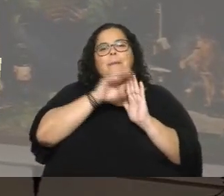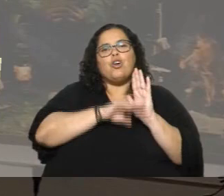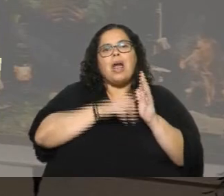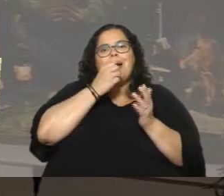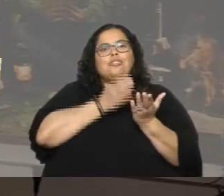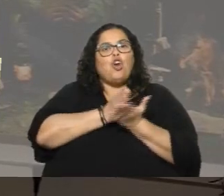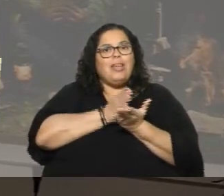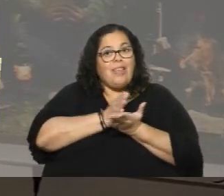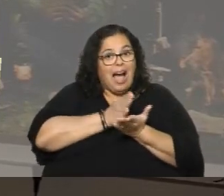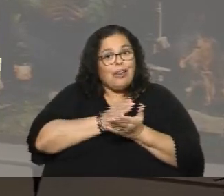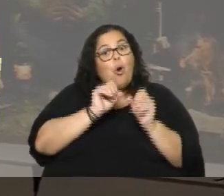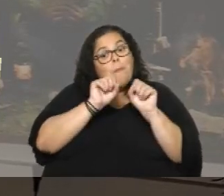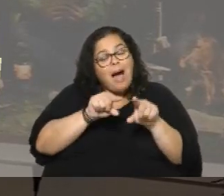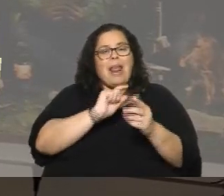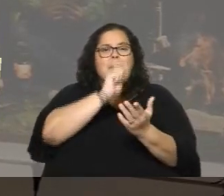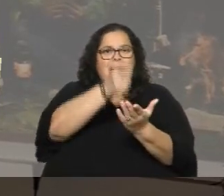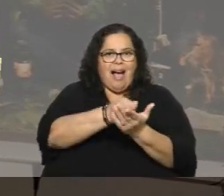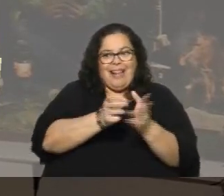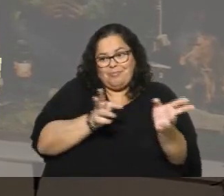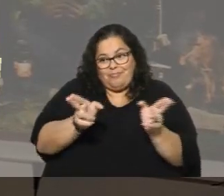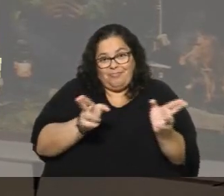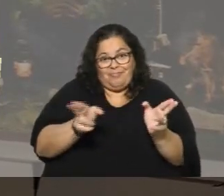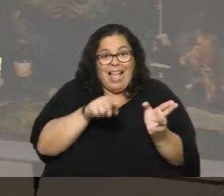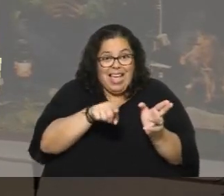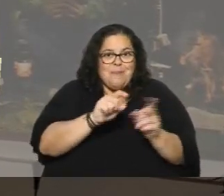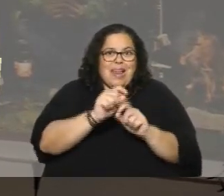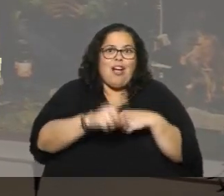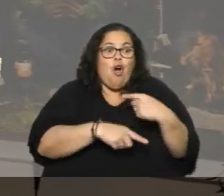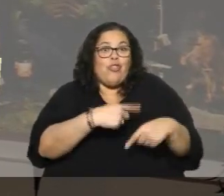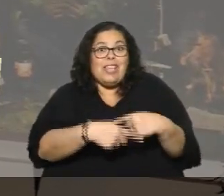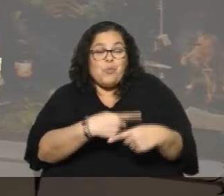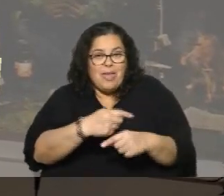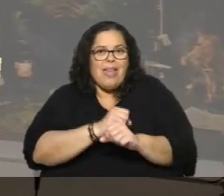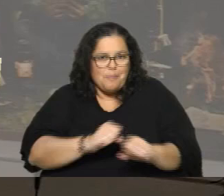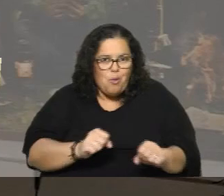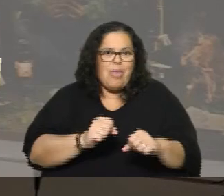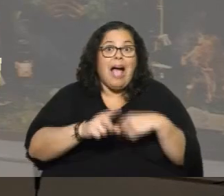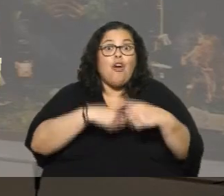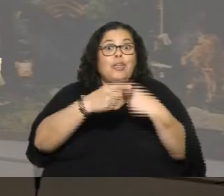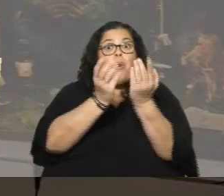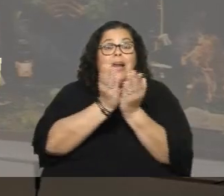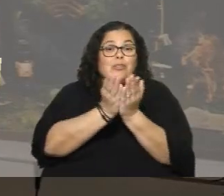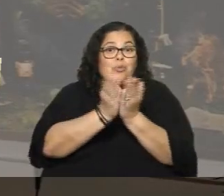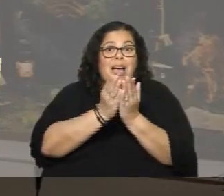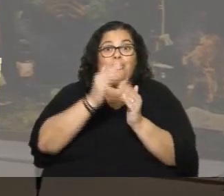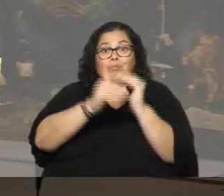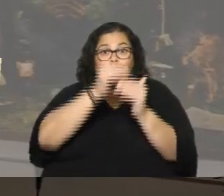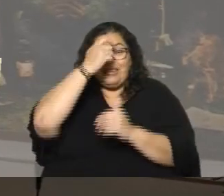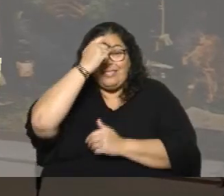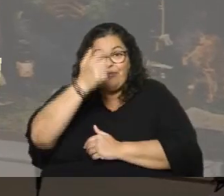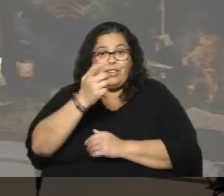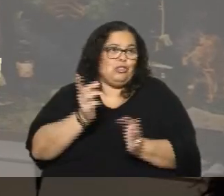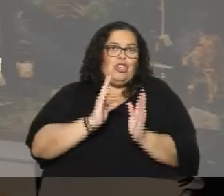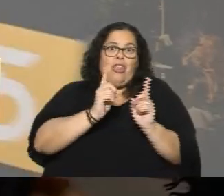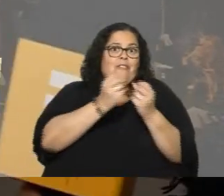a cubrir ese tipo de huecos para darle continuidad, para darle un poquito más de seguridad y que puedan desarrollar su tarea de la mejor